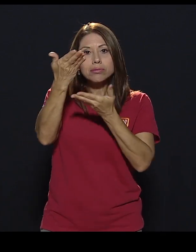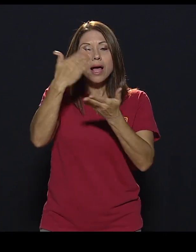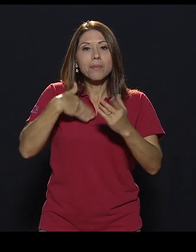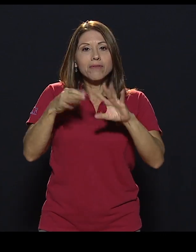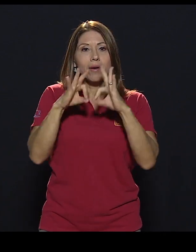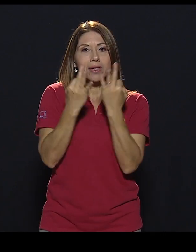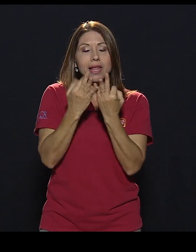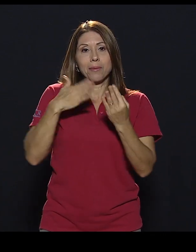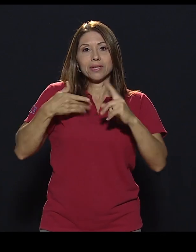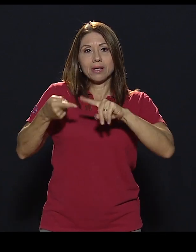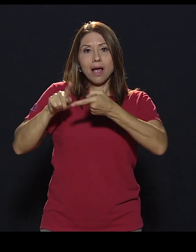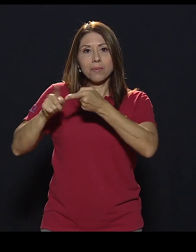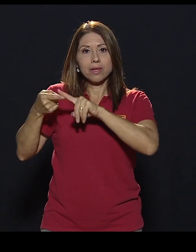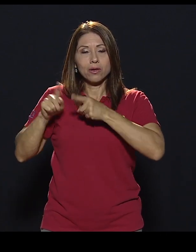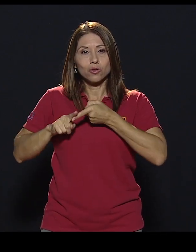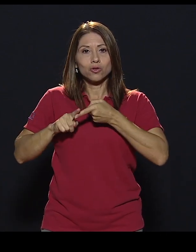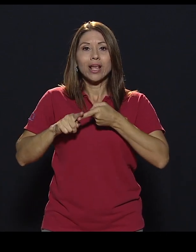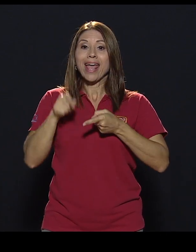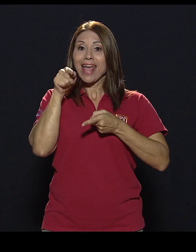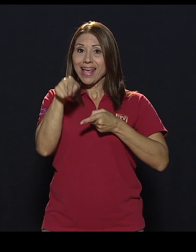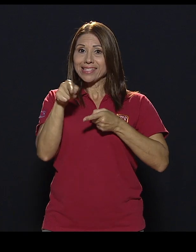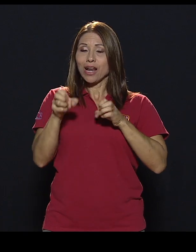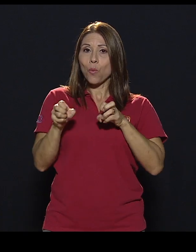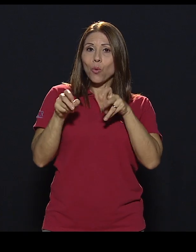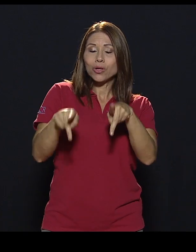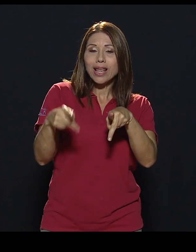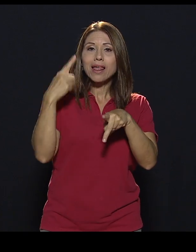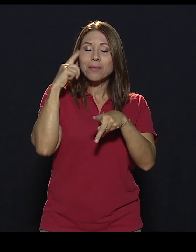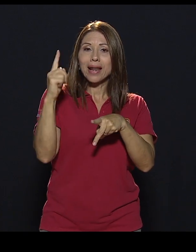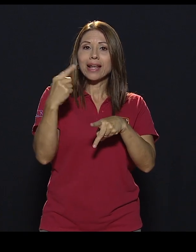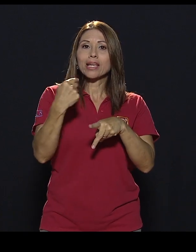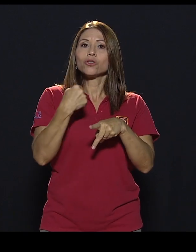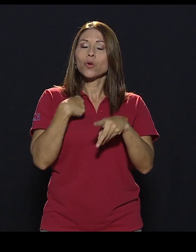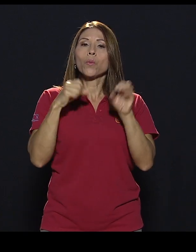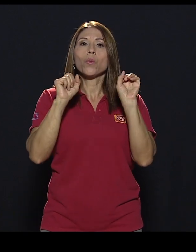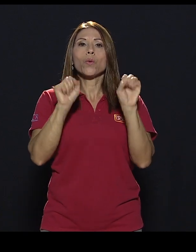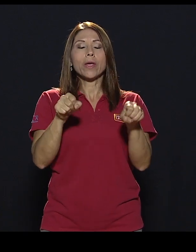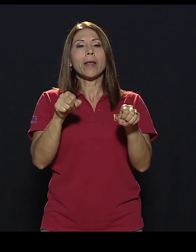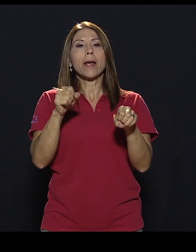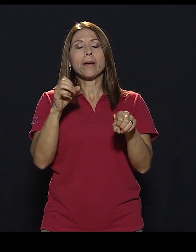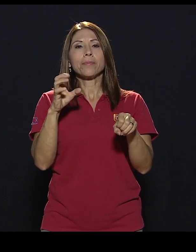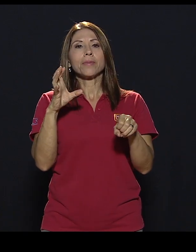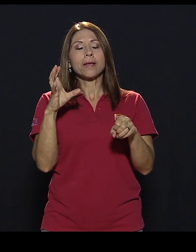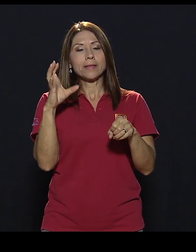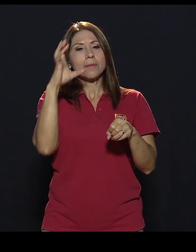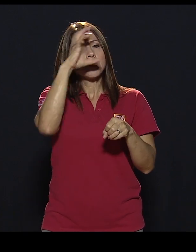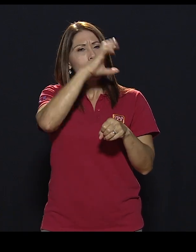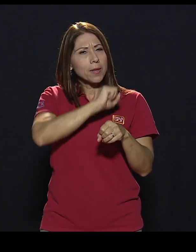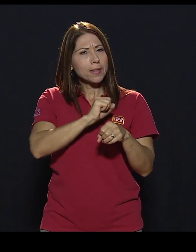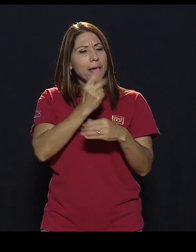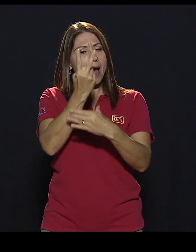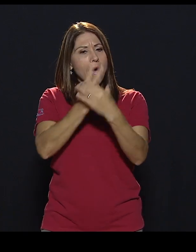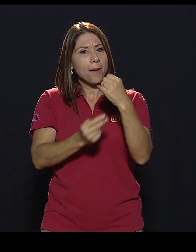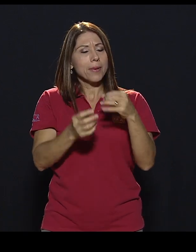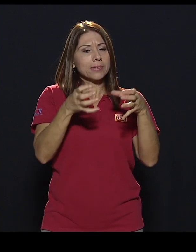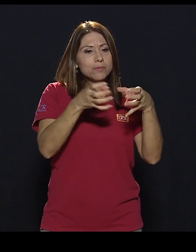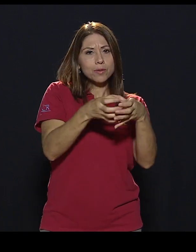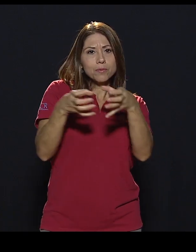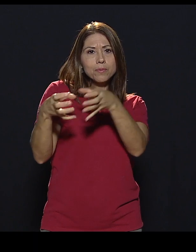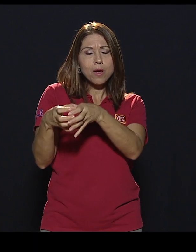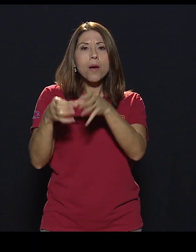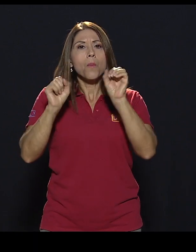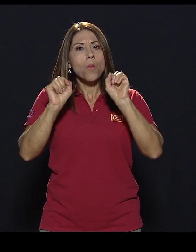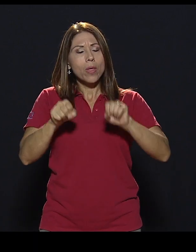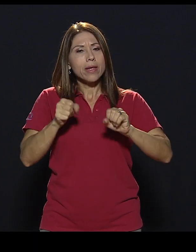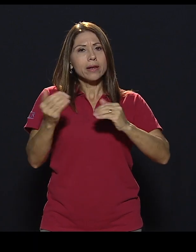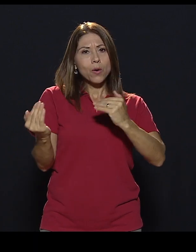la oportunidad que me hizo solapar y contraponer ambas minorías y poder compararlas, ¿verdad?